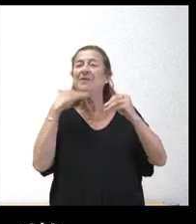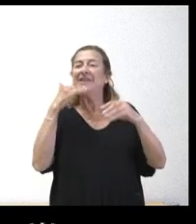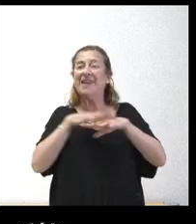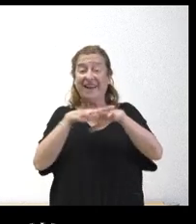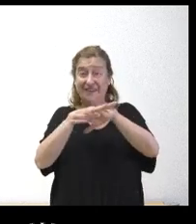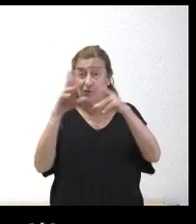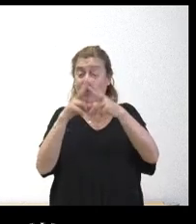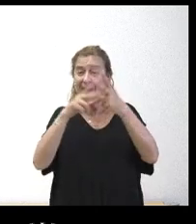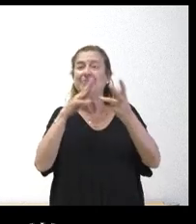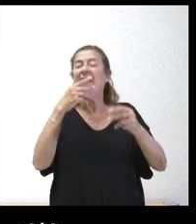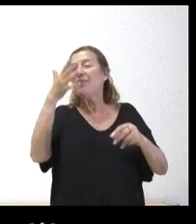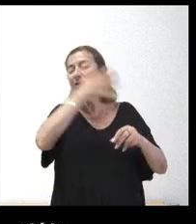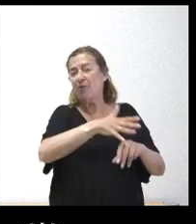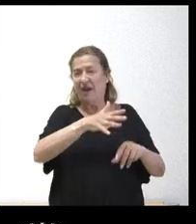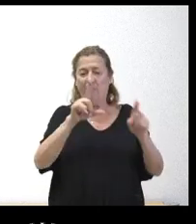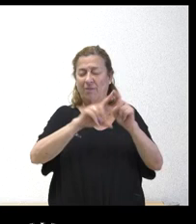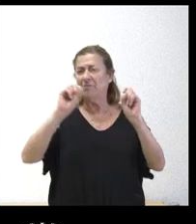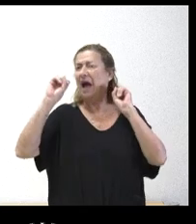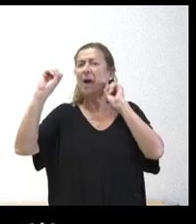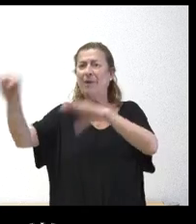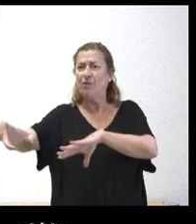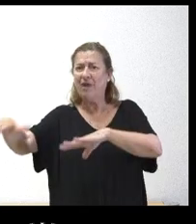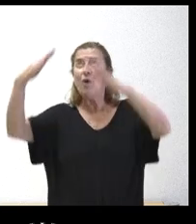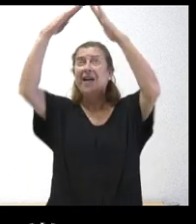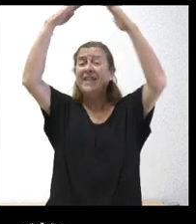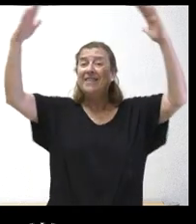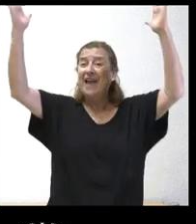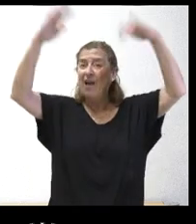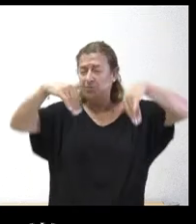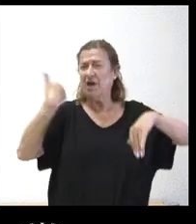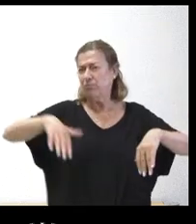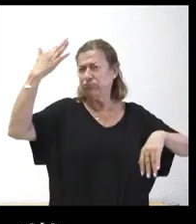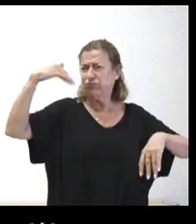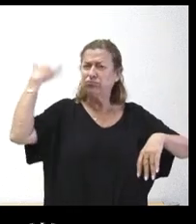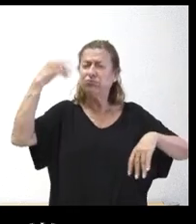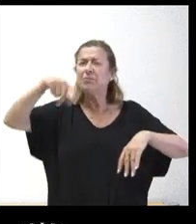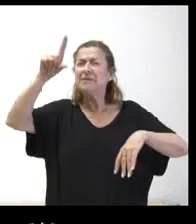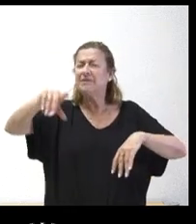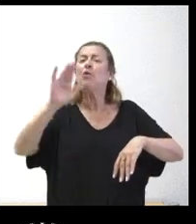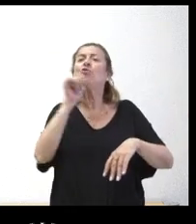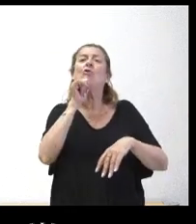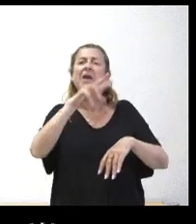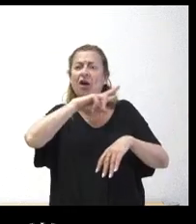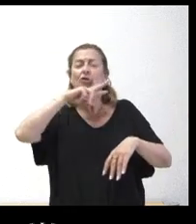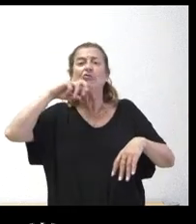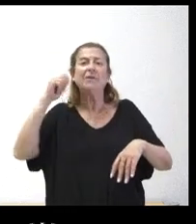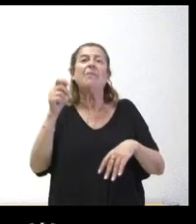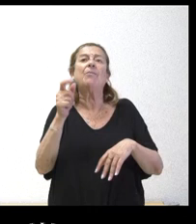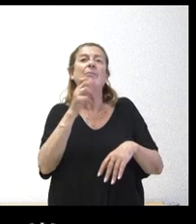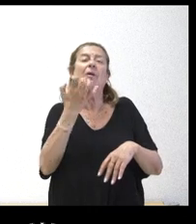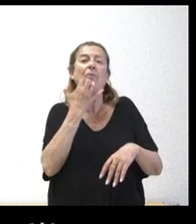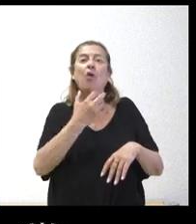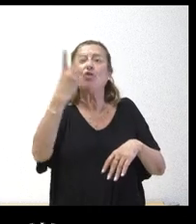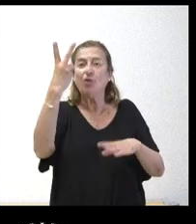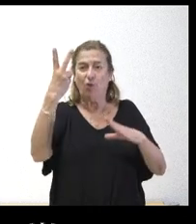denunciar el estado de abandono que sufre el tejado se derrumbó hace meses pero todavía se conservan por ejemplo dos retablos